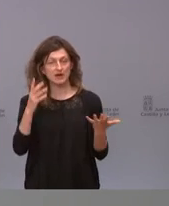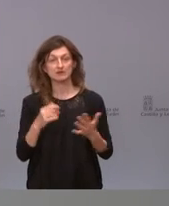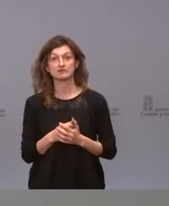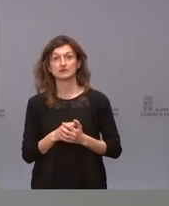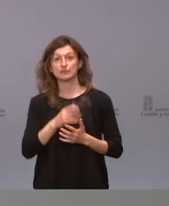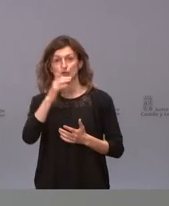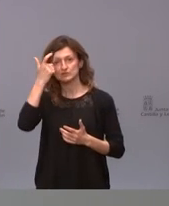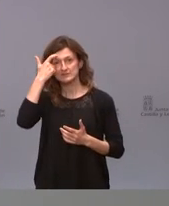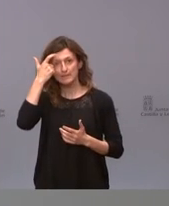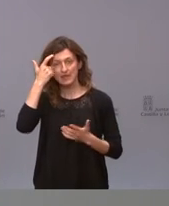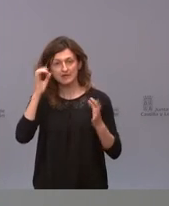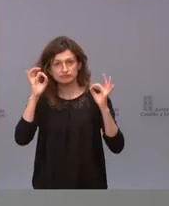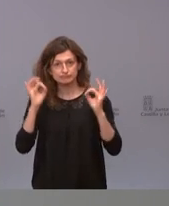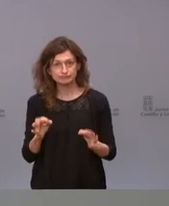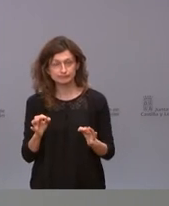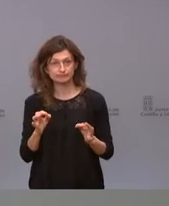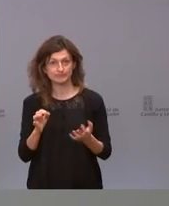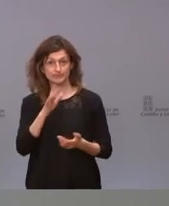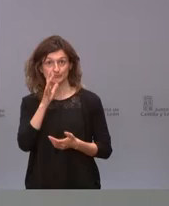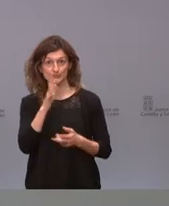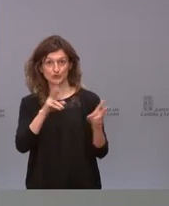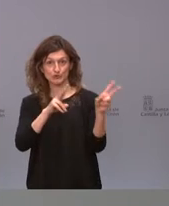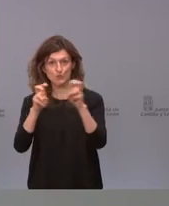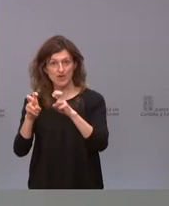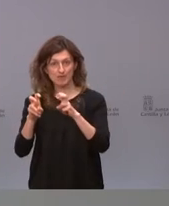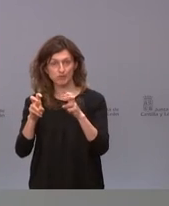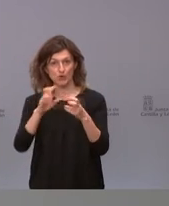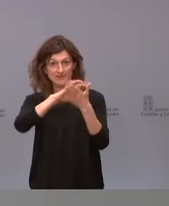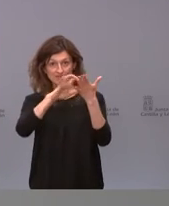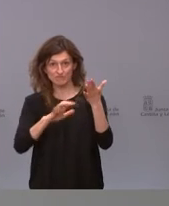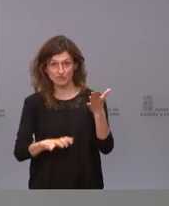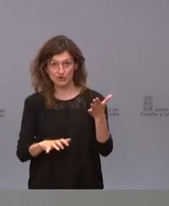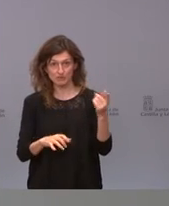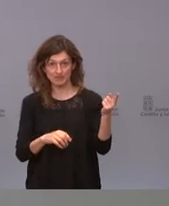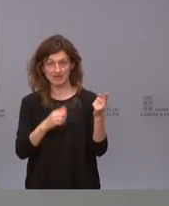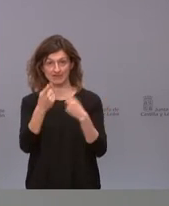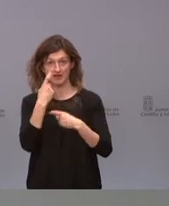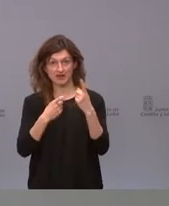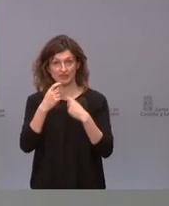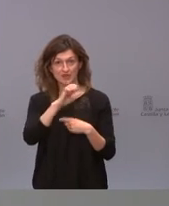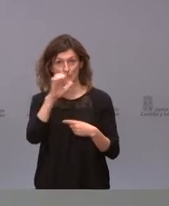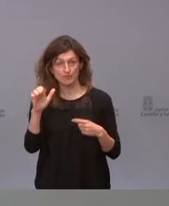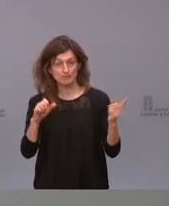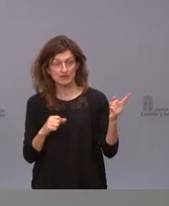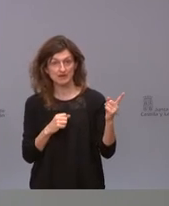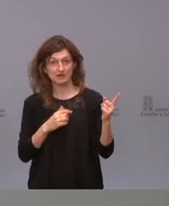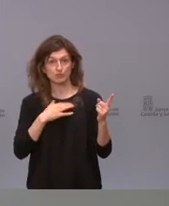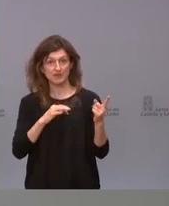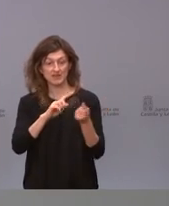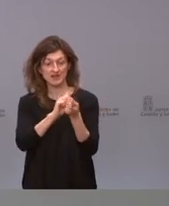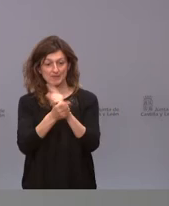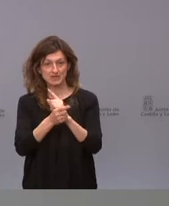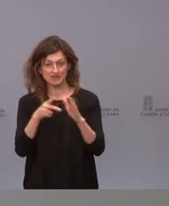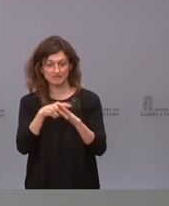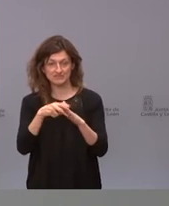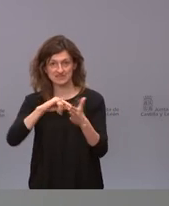saber que iba a haber un nuevo informe que ese nuevo informe iba probablemente a cambiar la ficha técnica